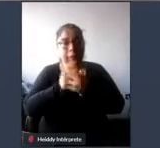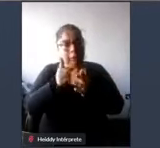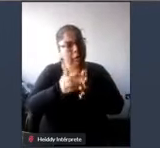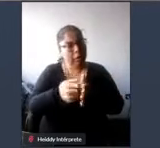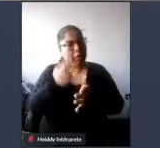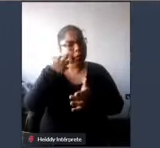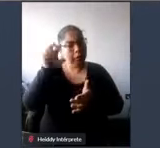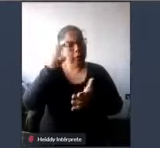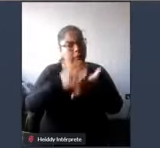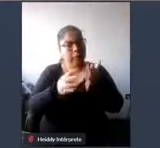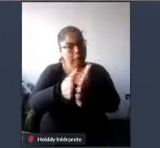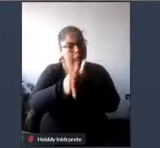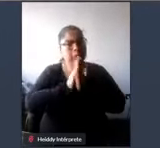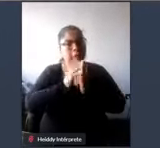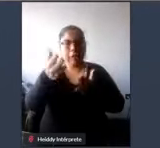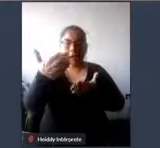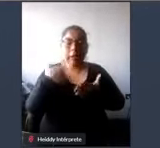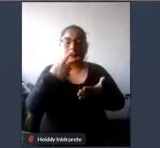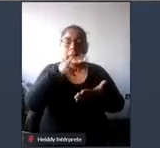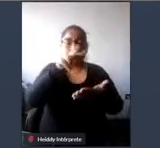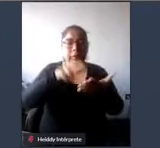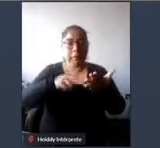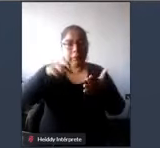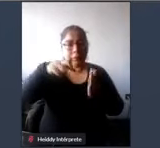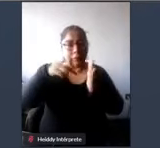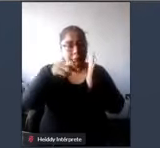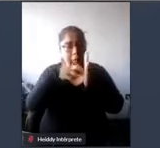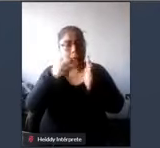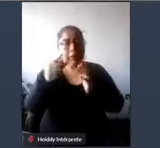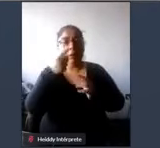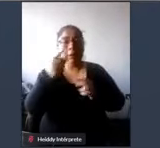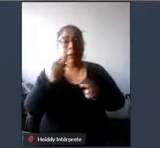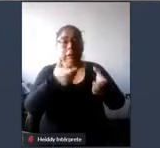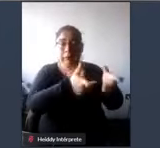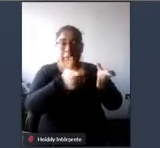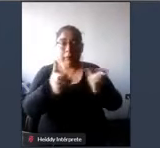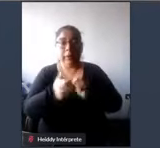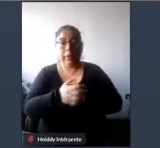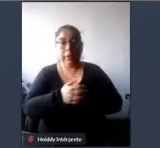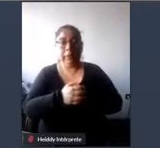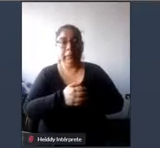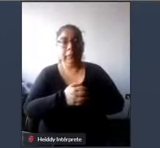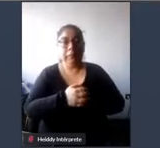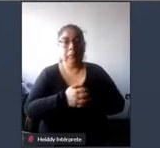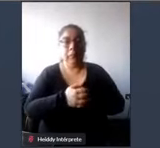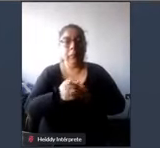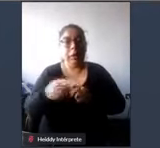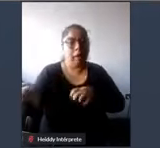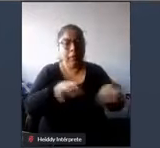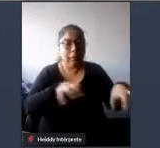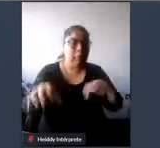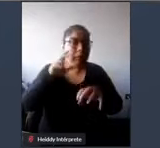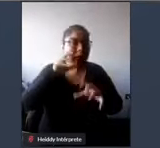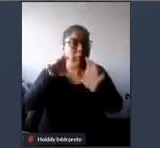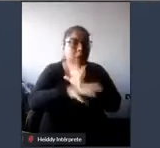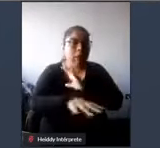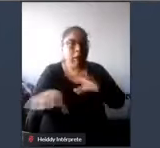nos presentaran sus planes de seguridad en caso en de sismo este